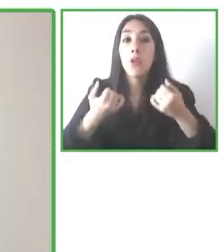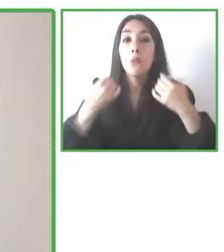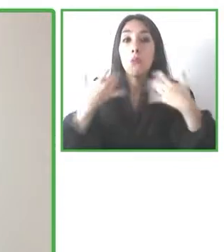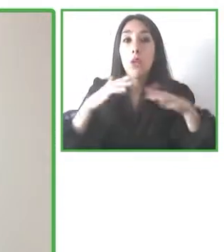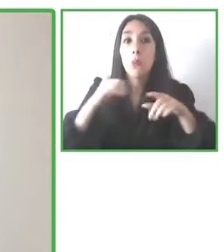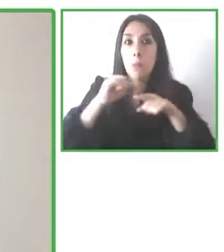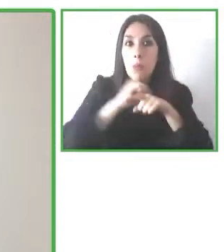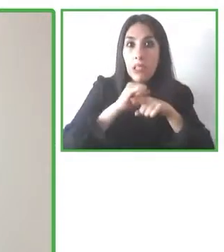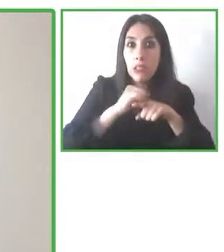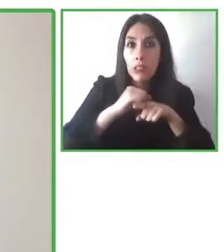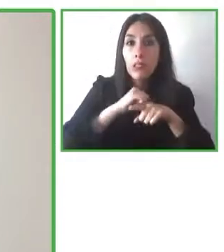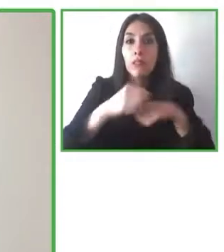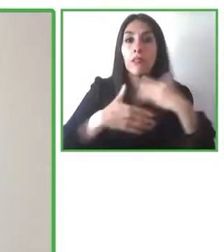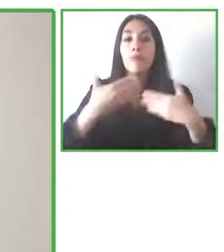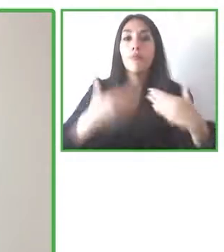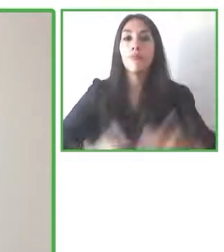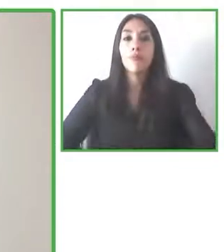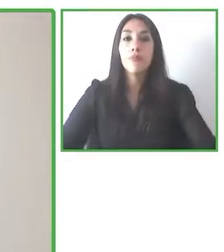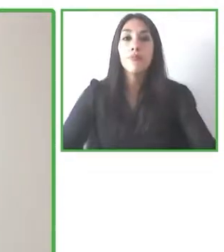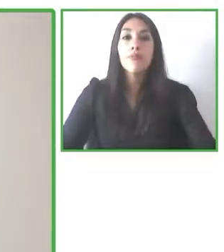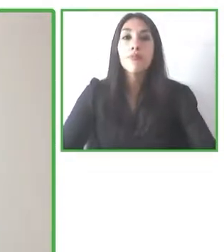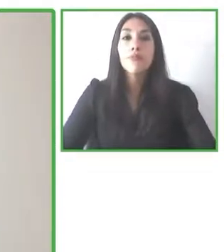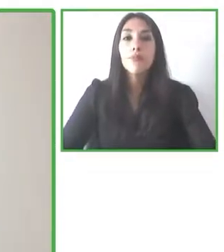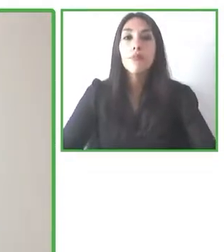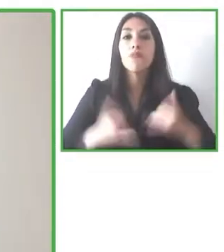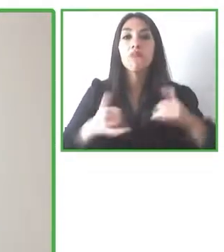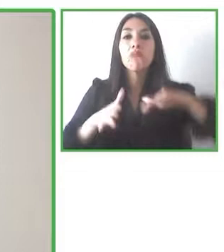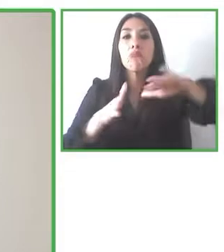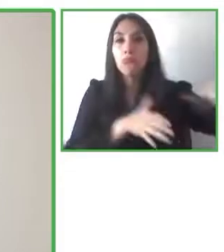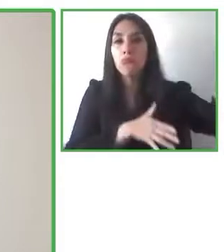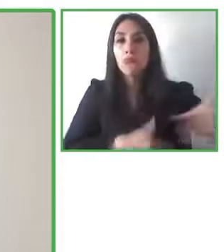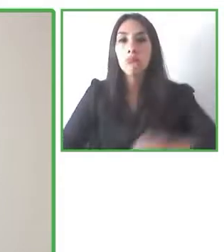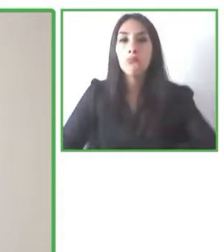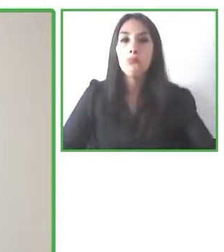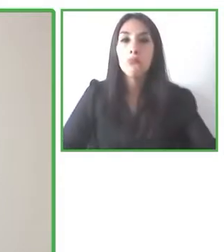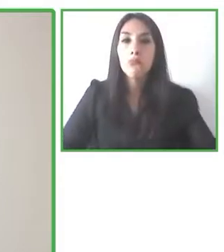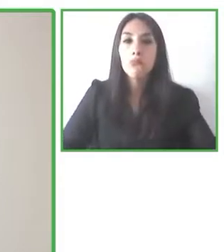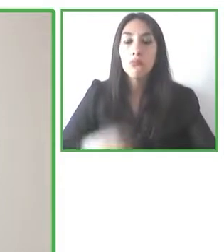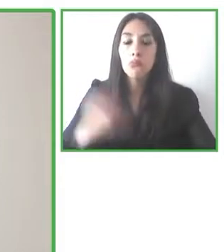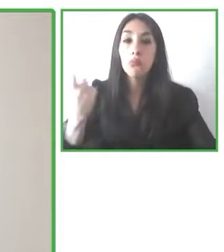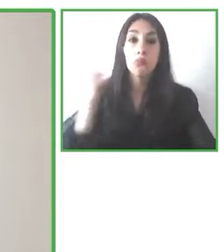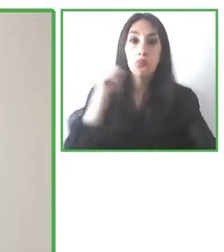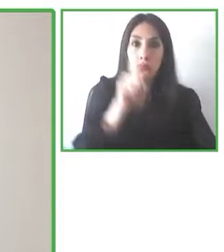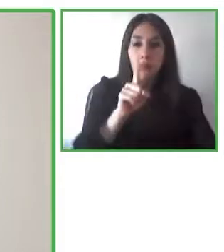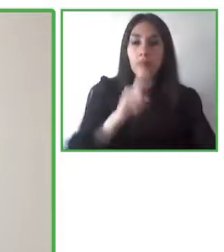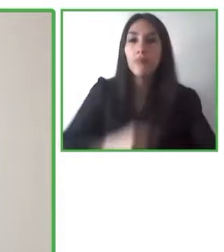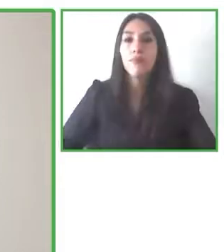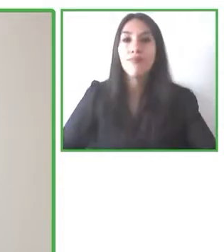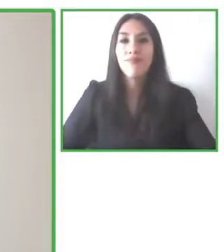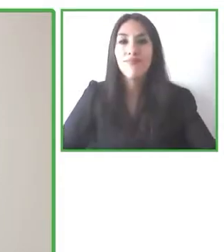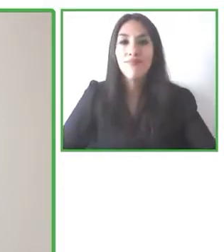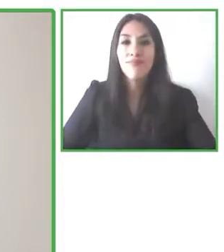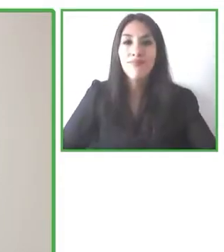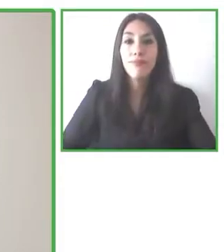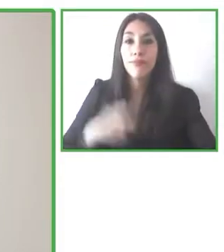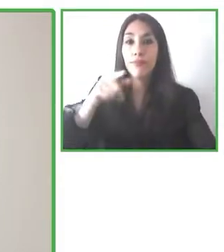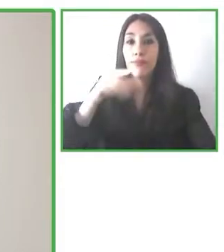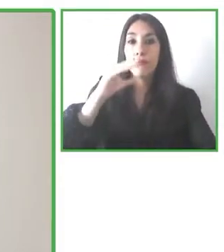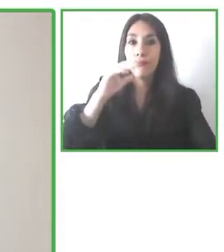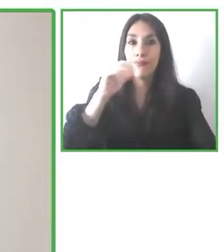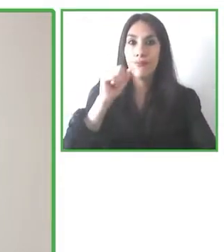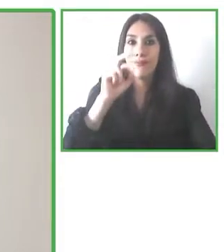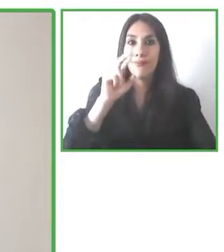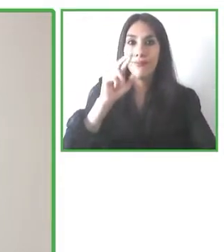pasar a nuestro tercer invitado de hoy, en el panel de hoy, que es Carlo Castellano. Carlo